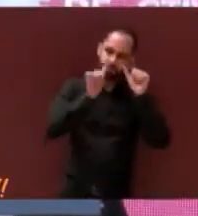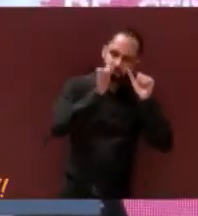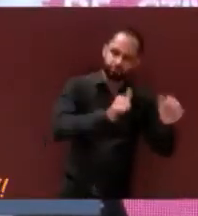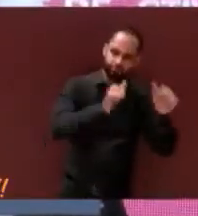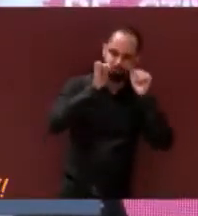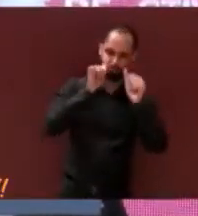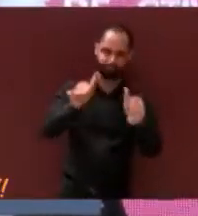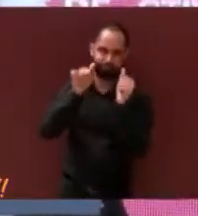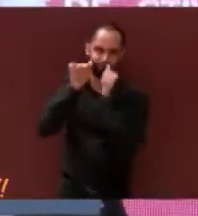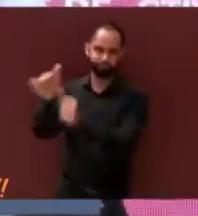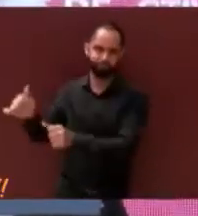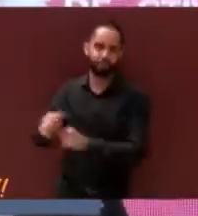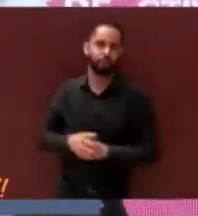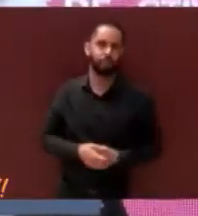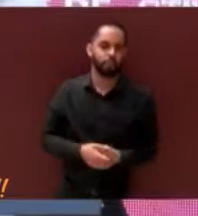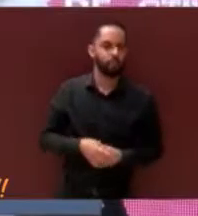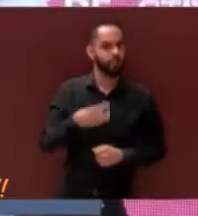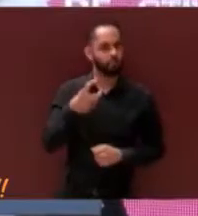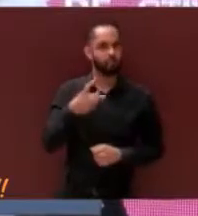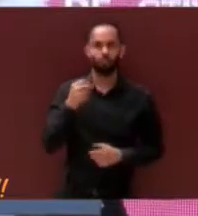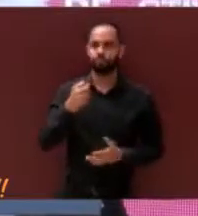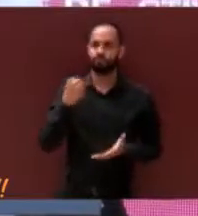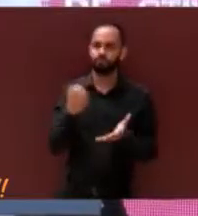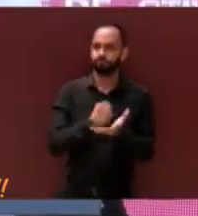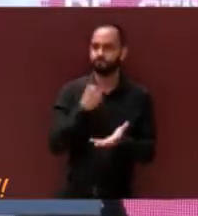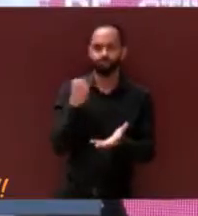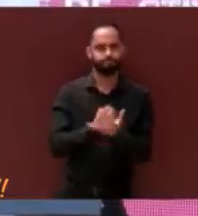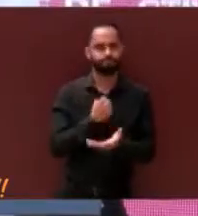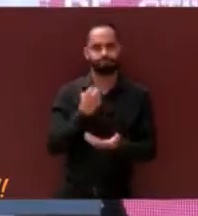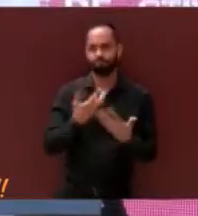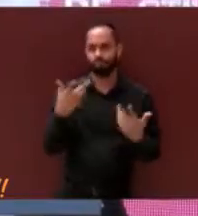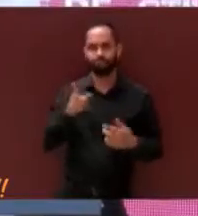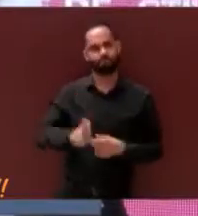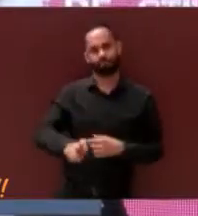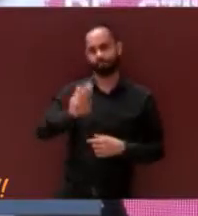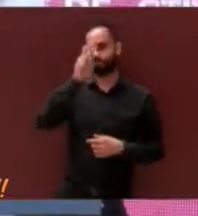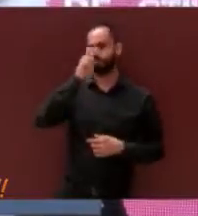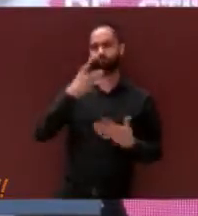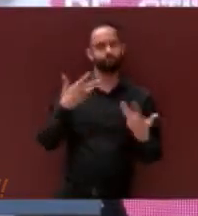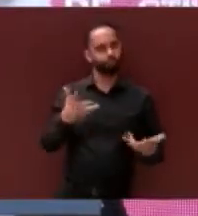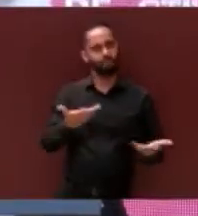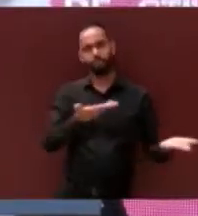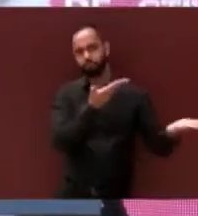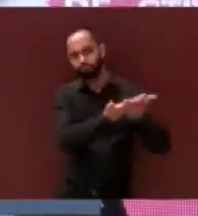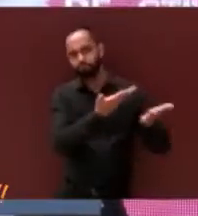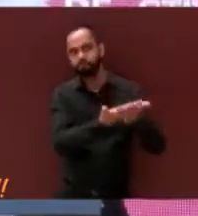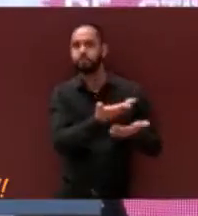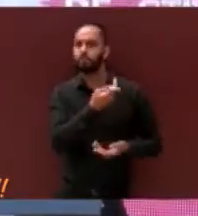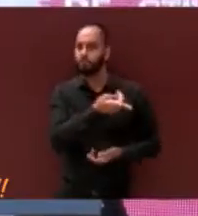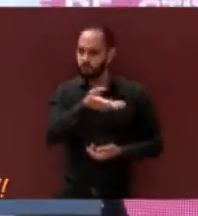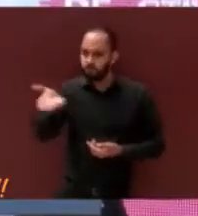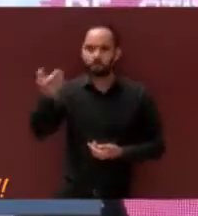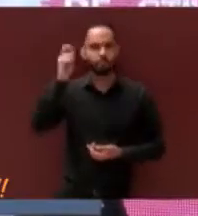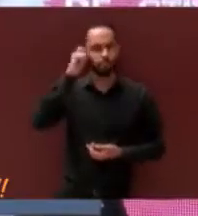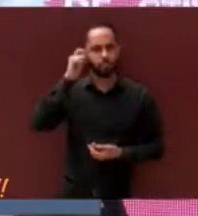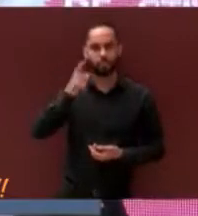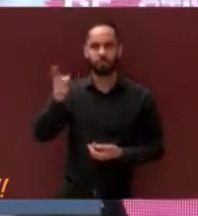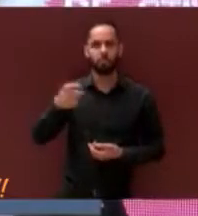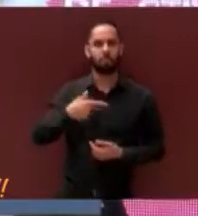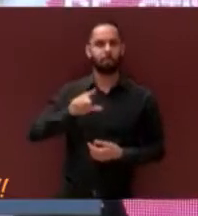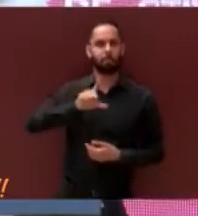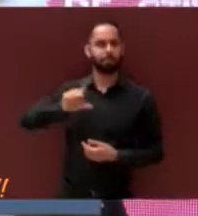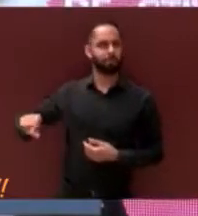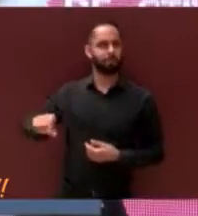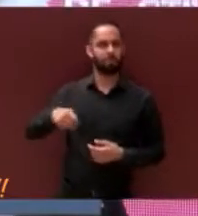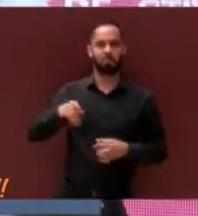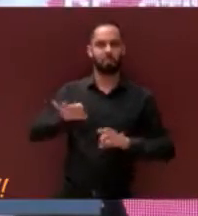esta dirección. Era ya una exigencia ciudadana poner la lupa cerca de los servidores públicos que vulneran al ciudadano